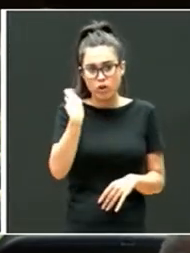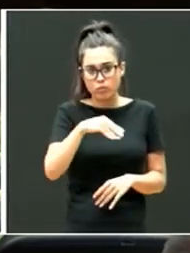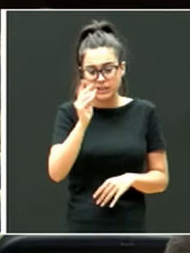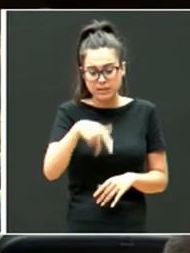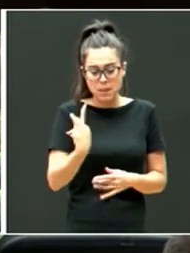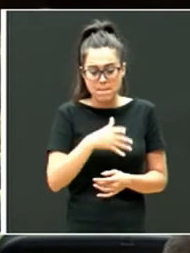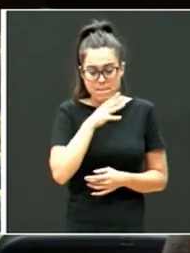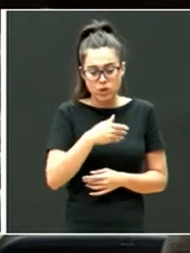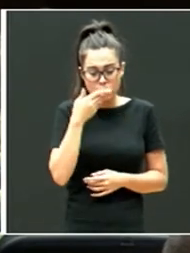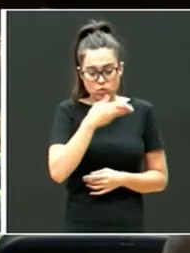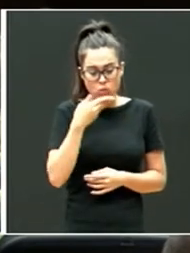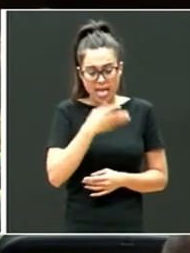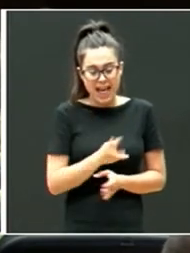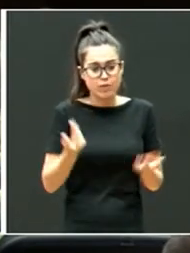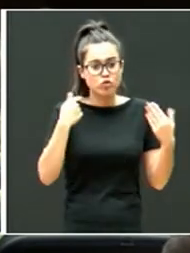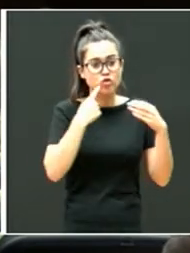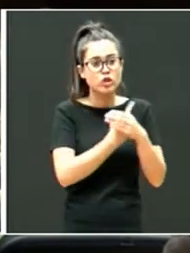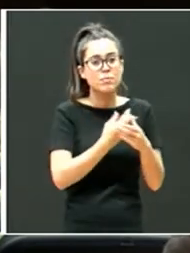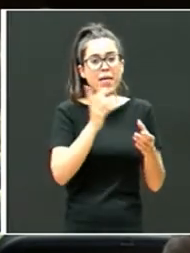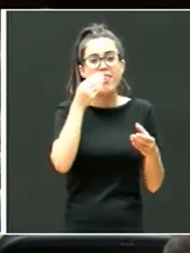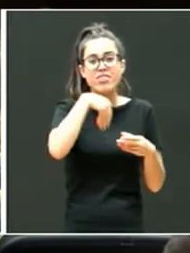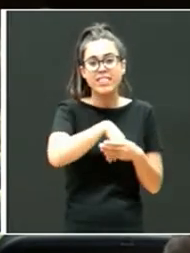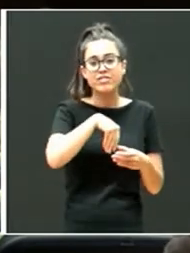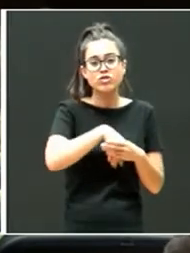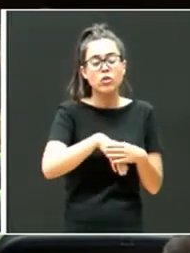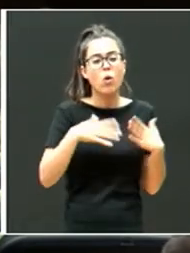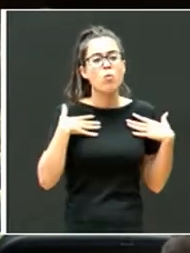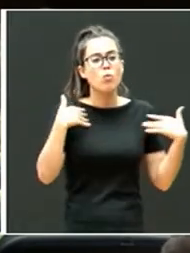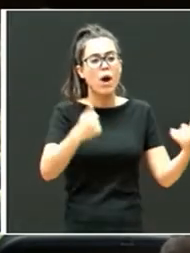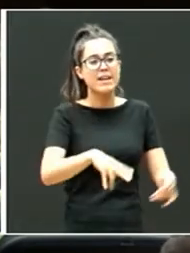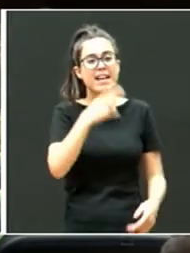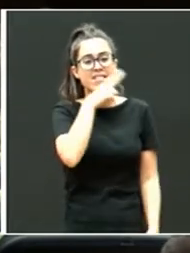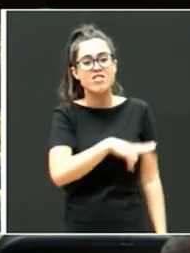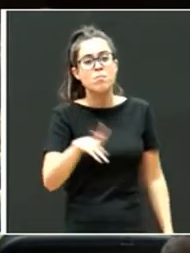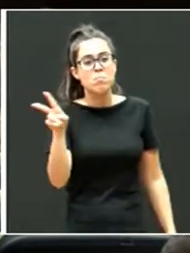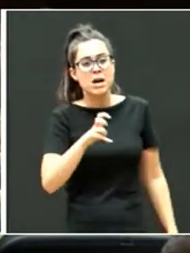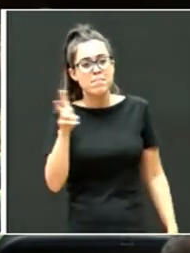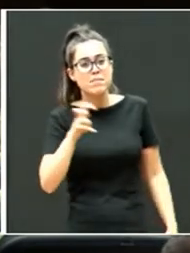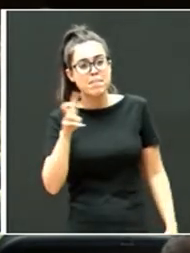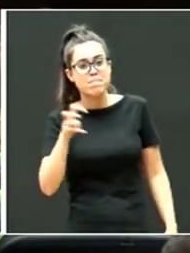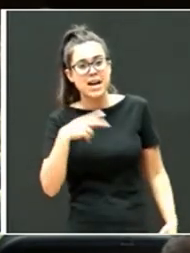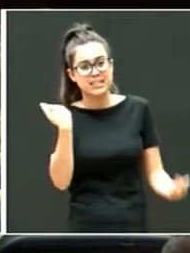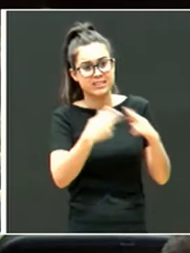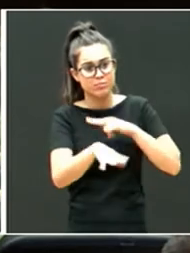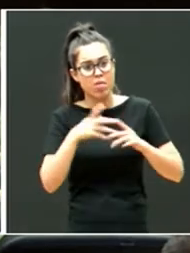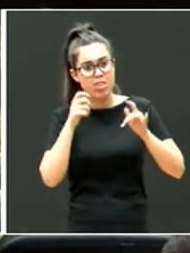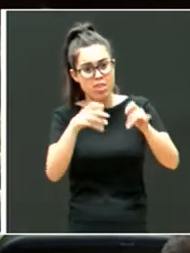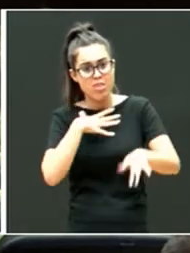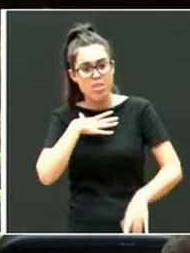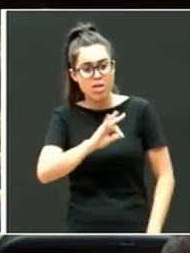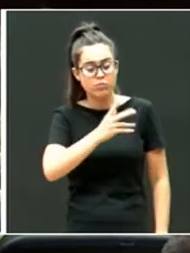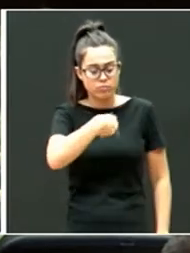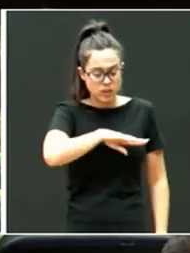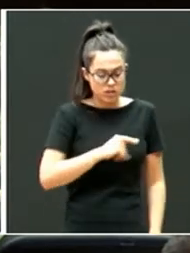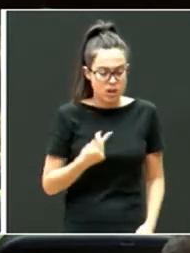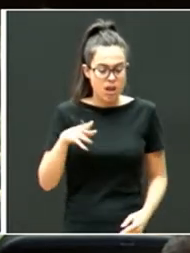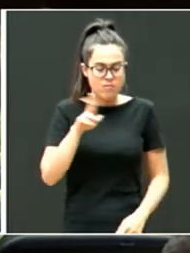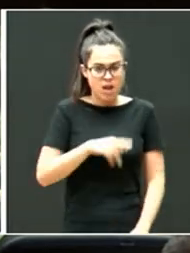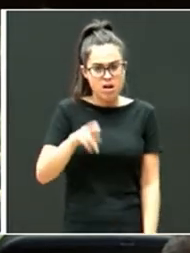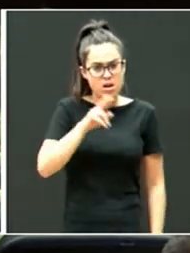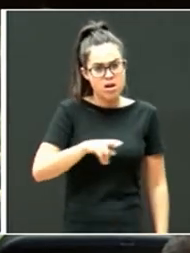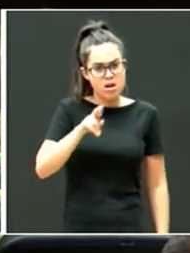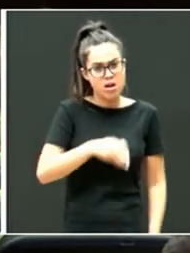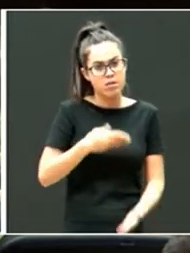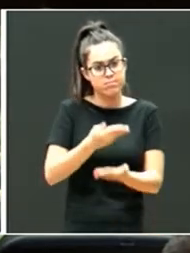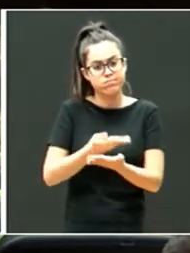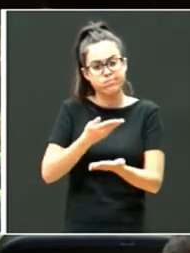inclusiva todas estas cosas son utilizables para cualquier chaval. Y bueno, tanta insistencia al final ha dado fruto,